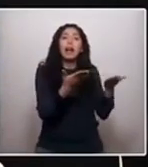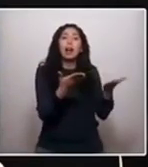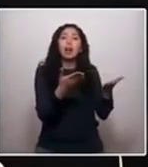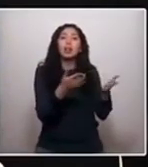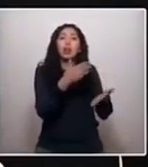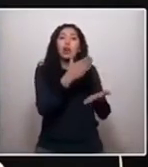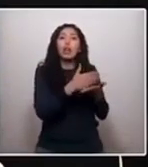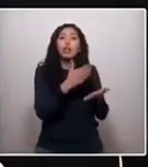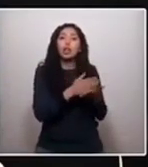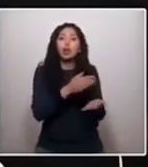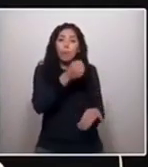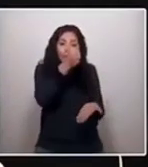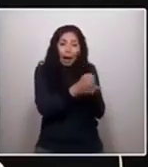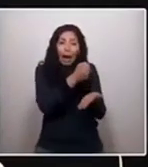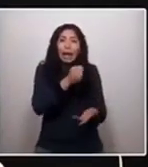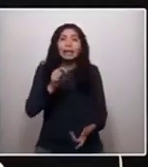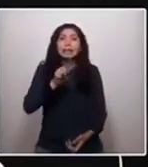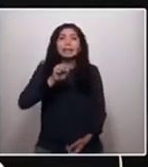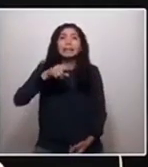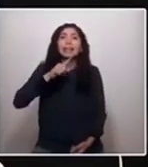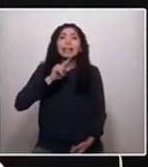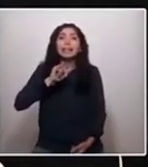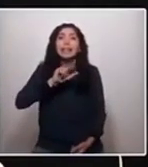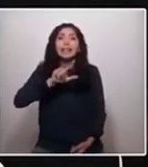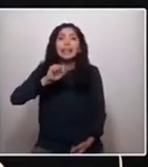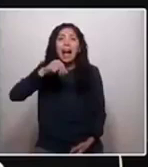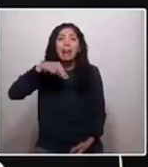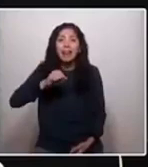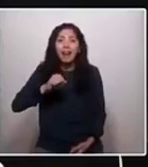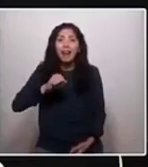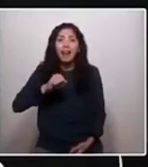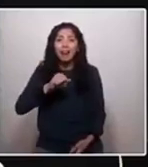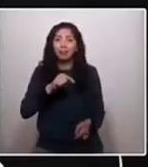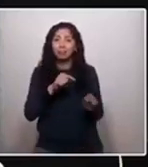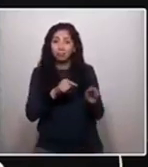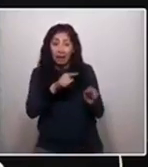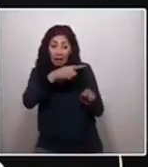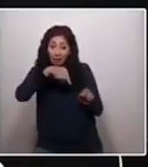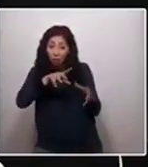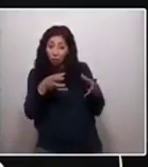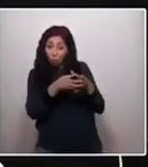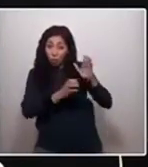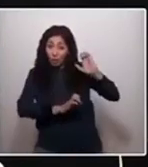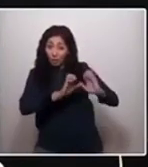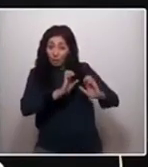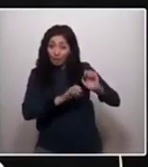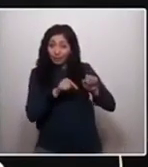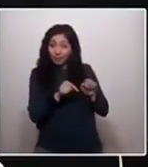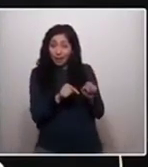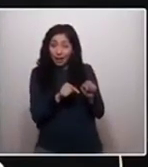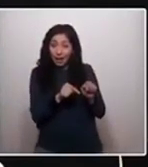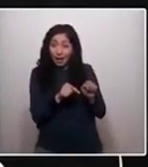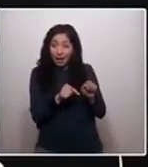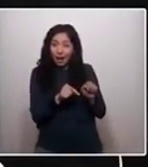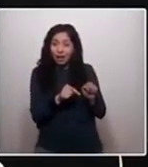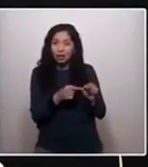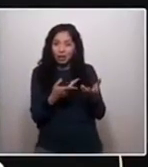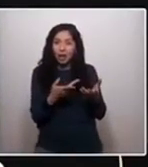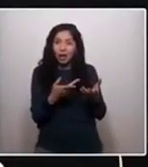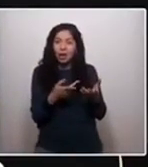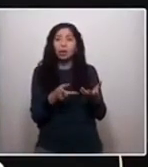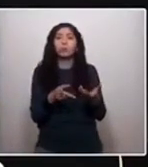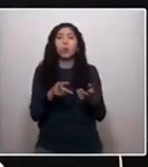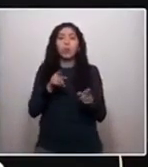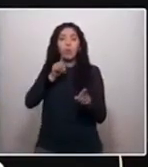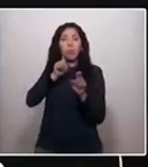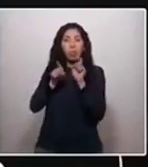obligatoriamente con sus acuerdos con el Ministerio de Educación. Ese oligopolio mediático, estimada la mía, Presidenta, asedia a esta convención